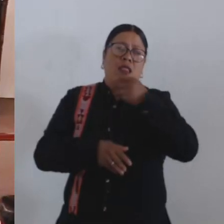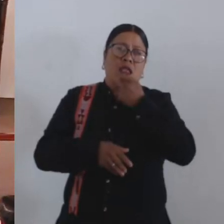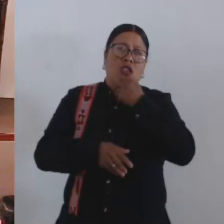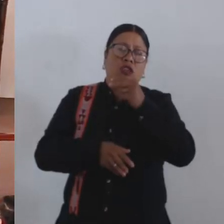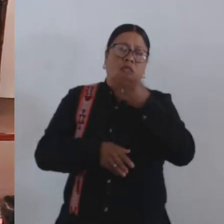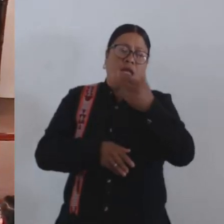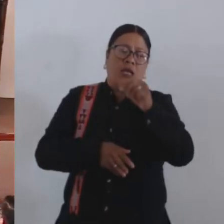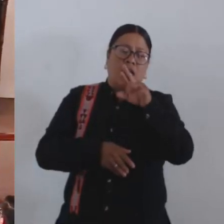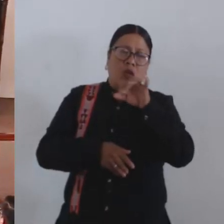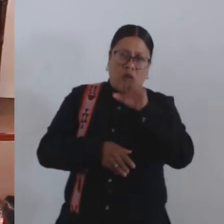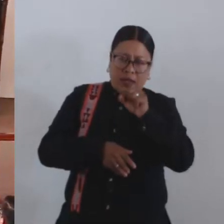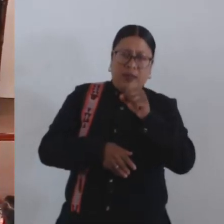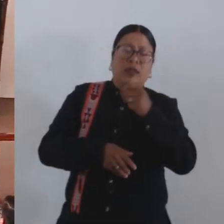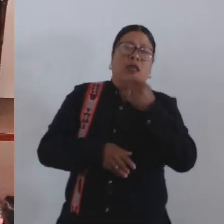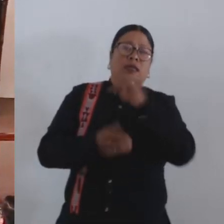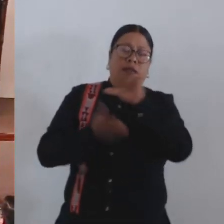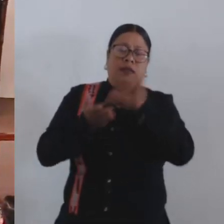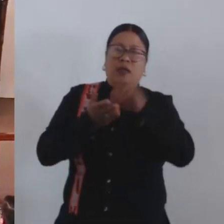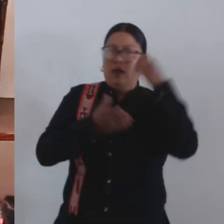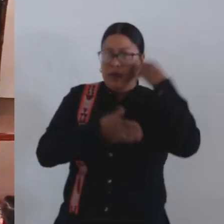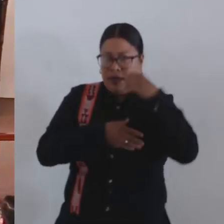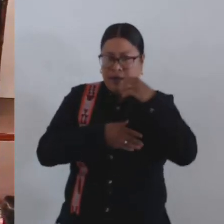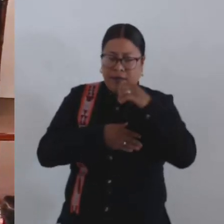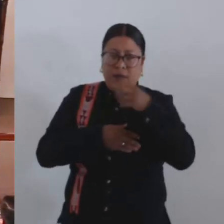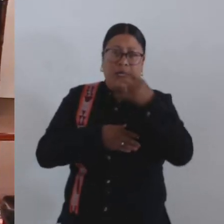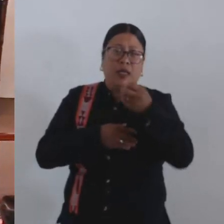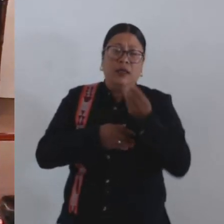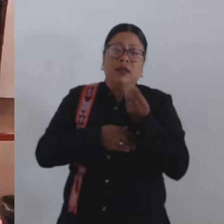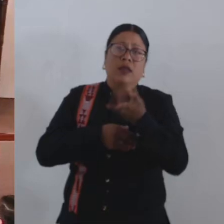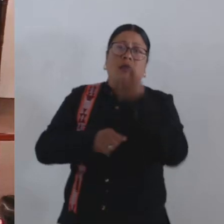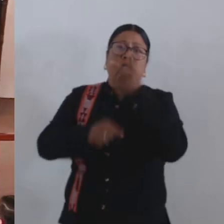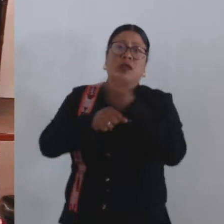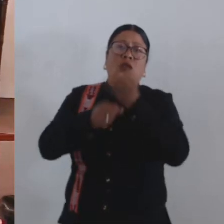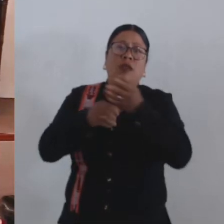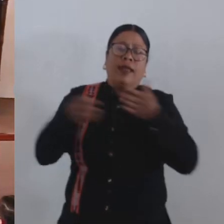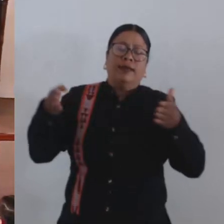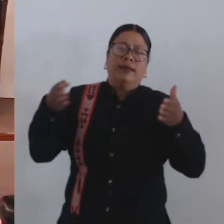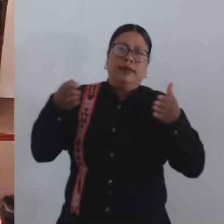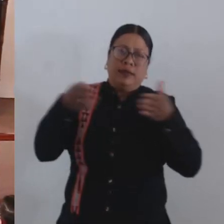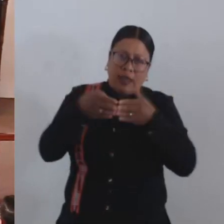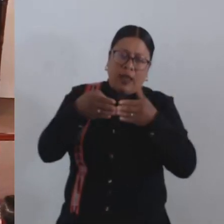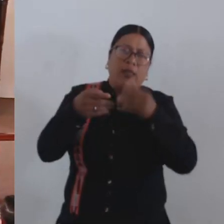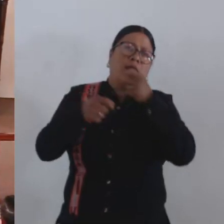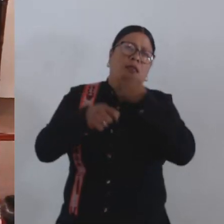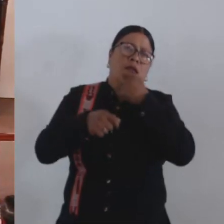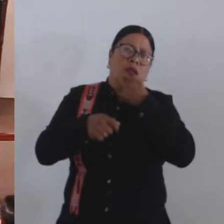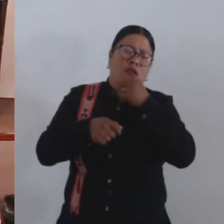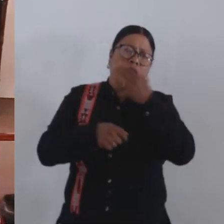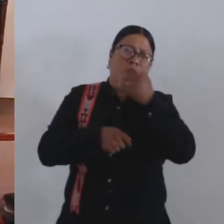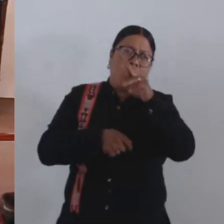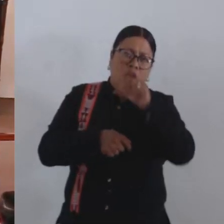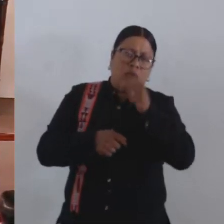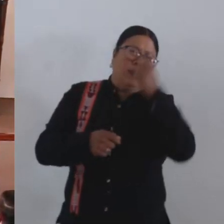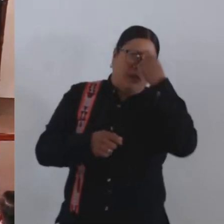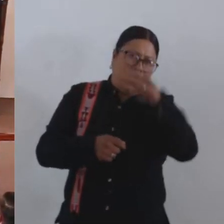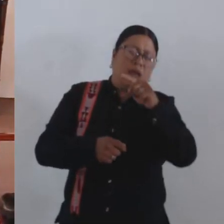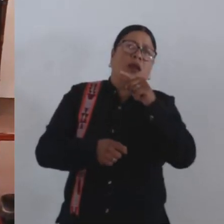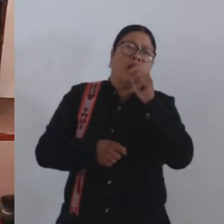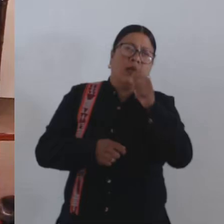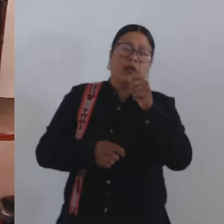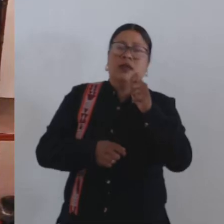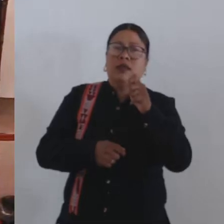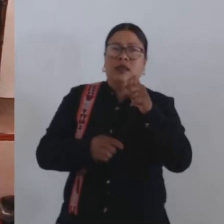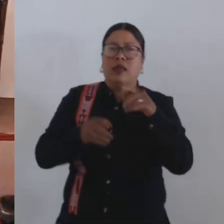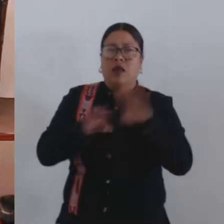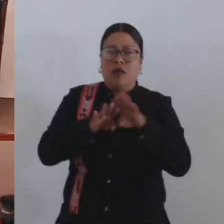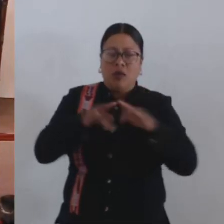Exmarquesado, Centro Oaxaca, recibiendo el nombre de Segunda Cerrada de Niños Héroes, asignación en seguimiento a la nomenclatura de las